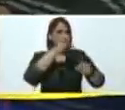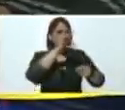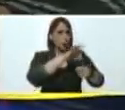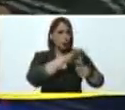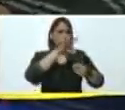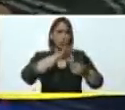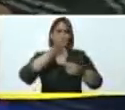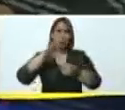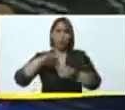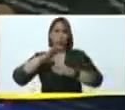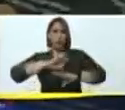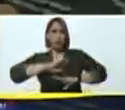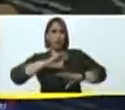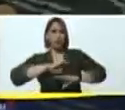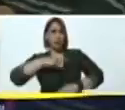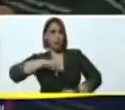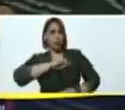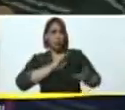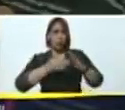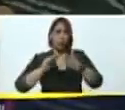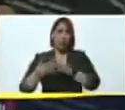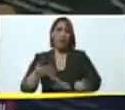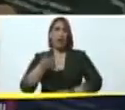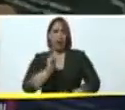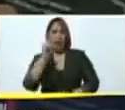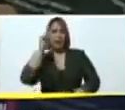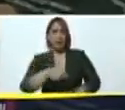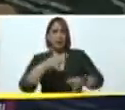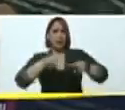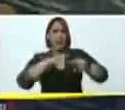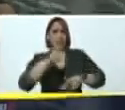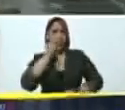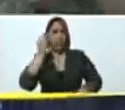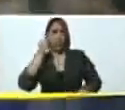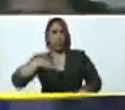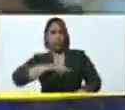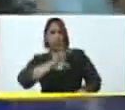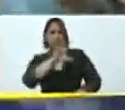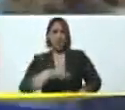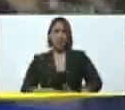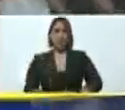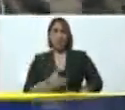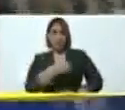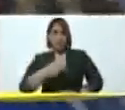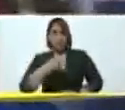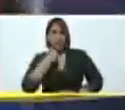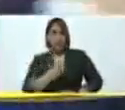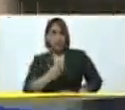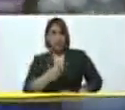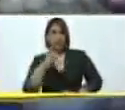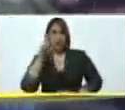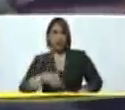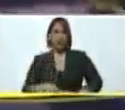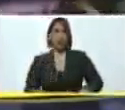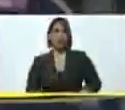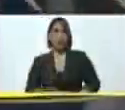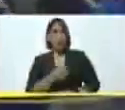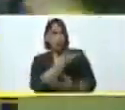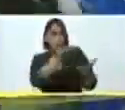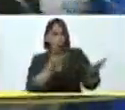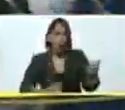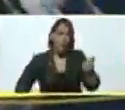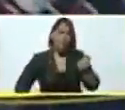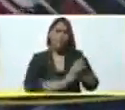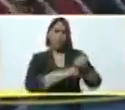para el beneficio de nuestra comunidad. Aquí se encuentran los niños de nuestra patria. Queremos decirle, presidente, que usted cuenta con este